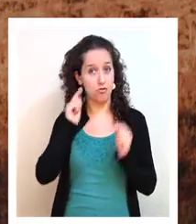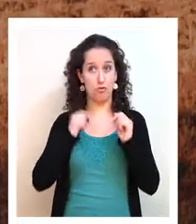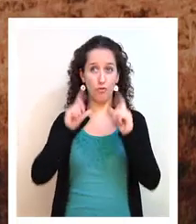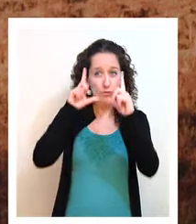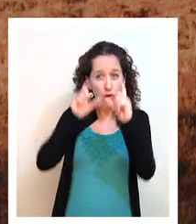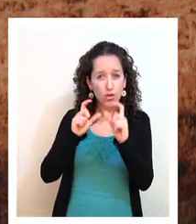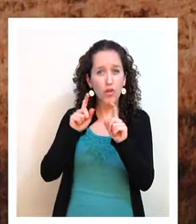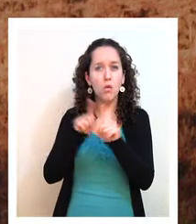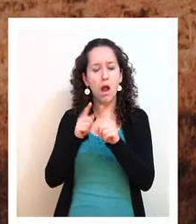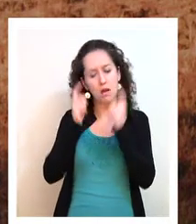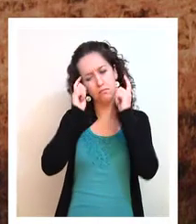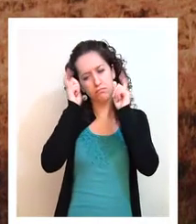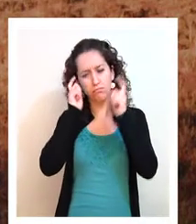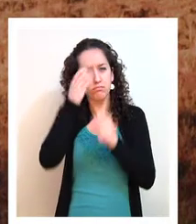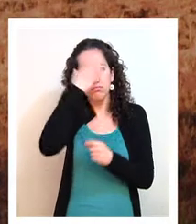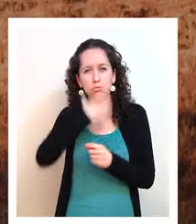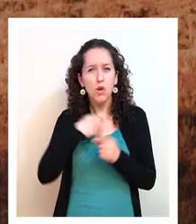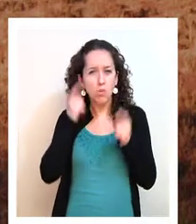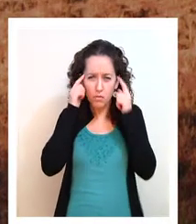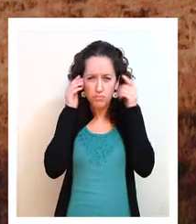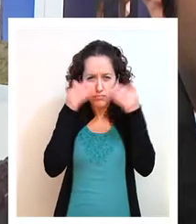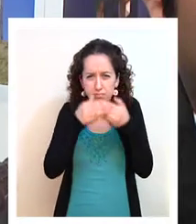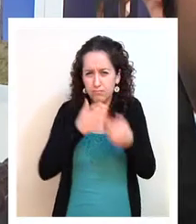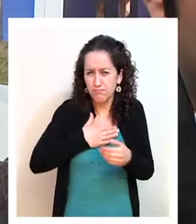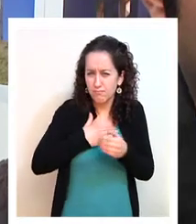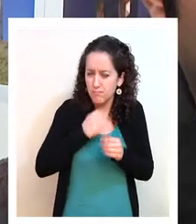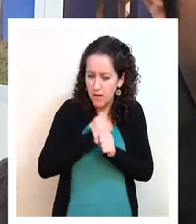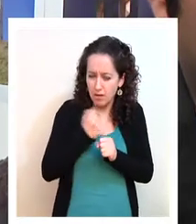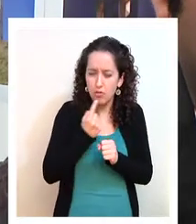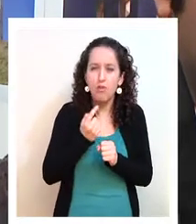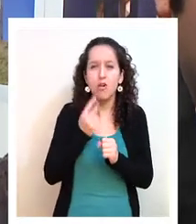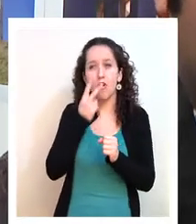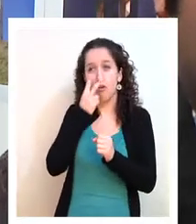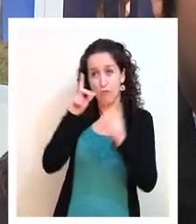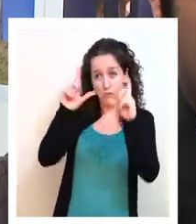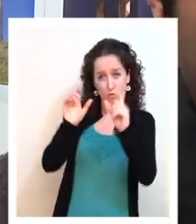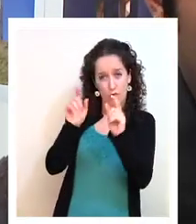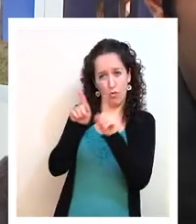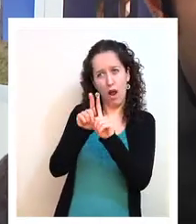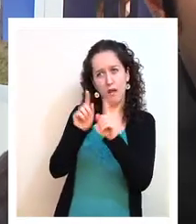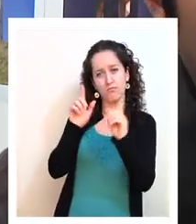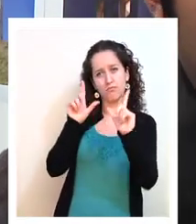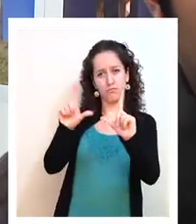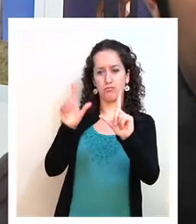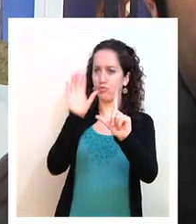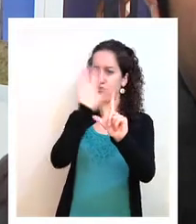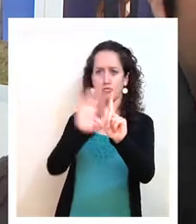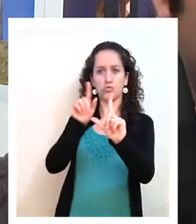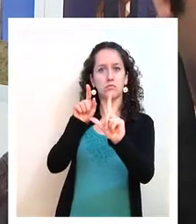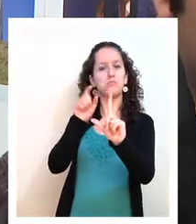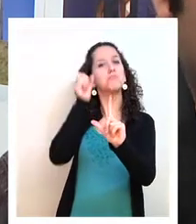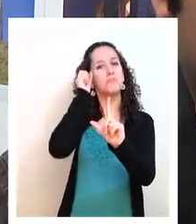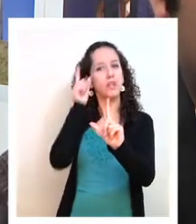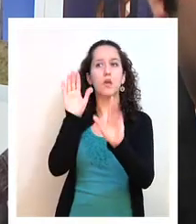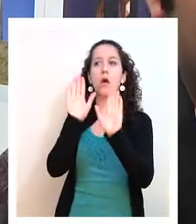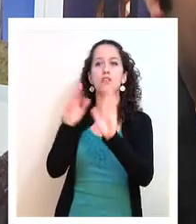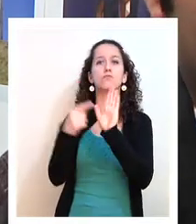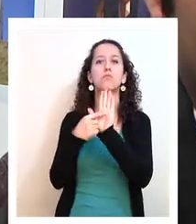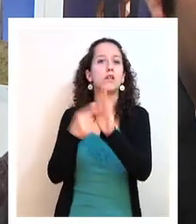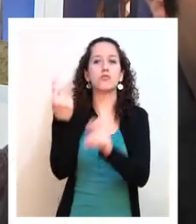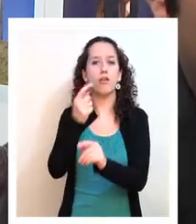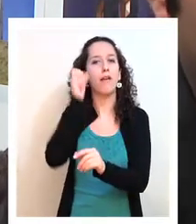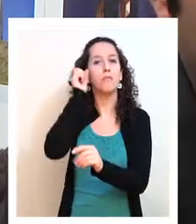fotografía tenía que encerrarse en sí misma, es decir, ser una fotografía que al momento de verla, como forma única, se entendiera